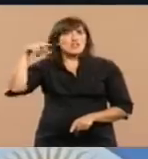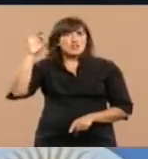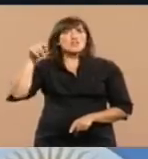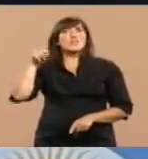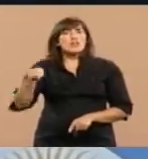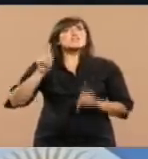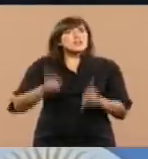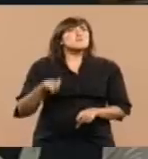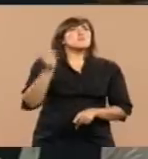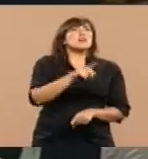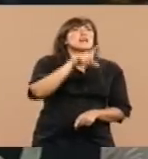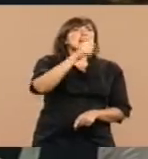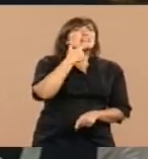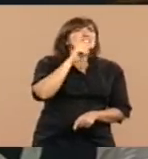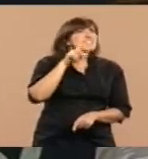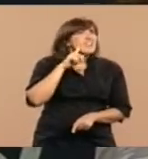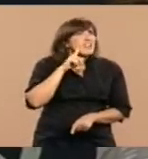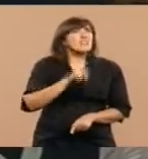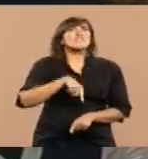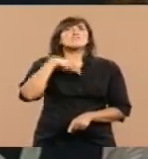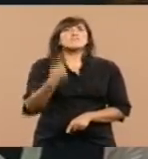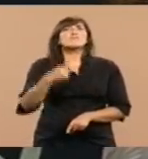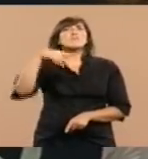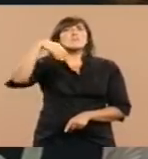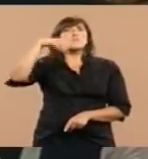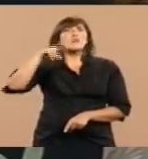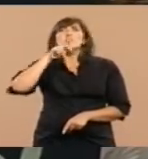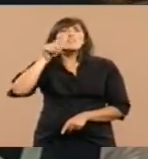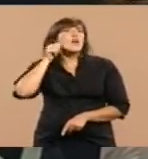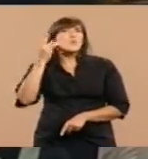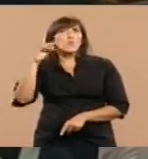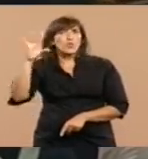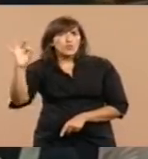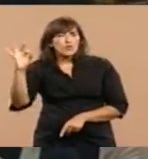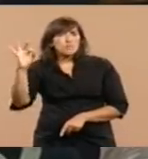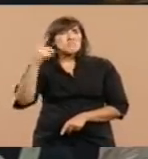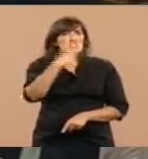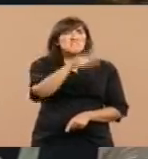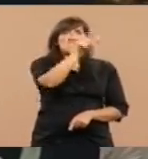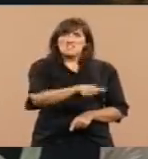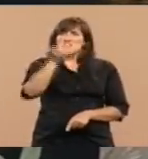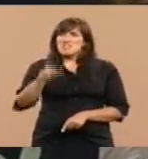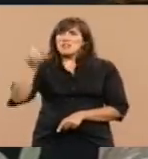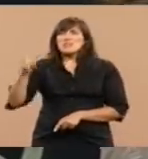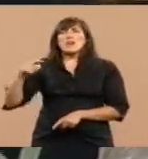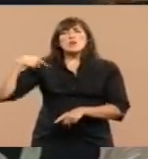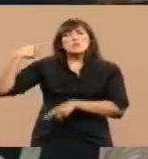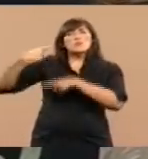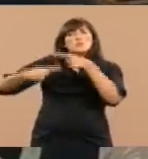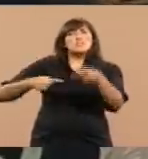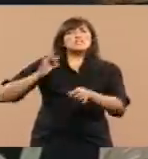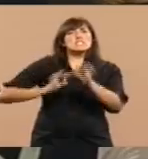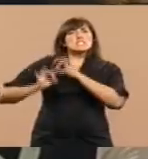la de Castelli, la de Montiagudo, la de los hombres que también durante el siglo XX